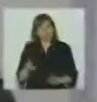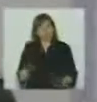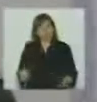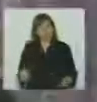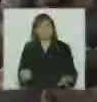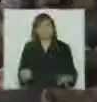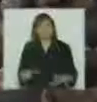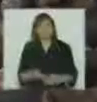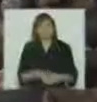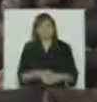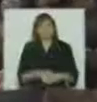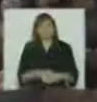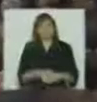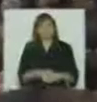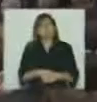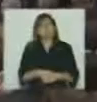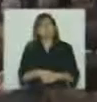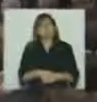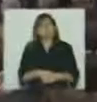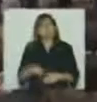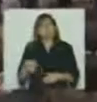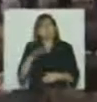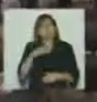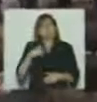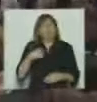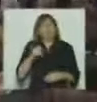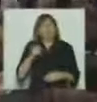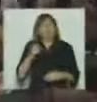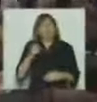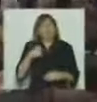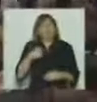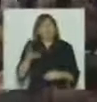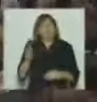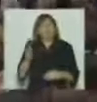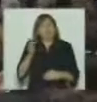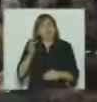en un mundo en una Argentina y en una vida que te cambia todos los días